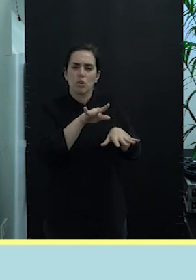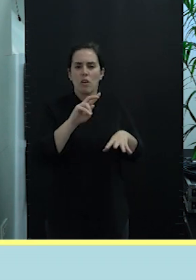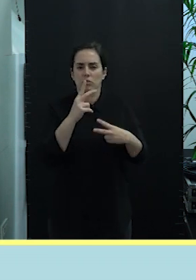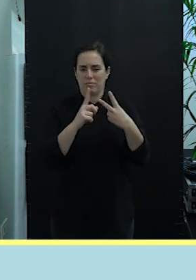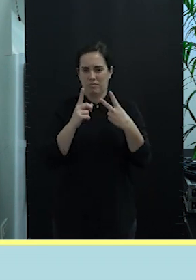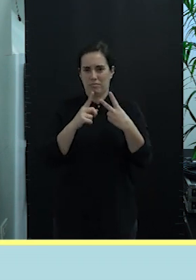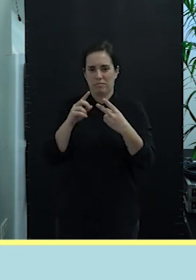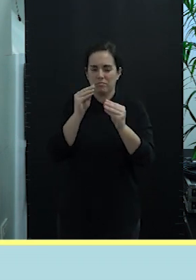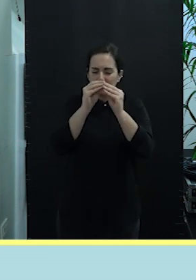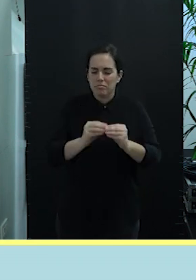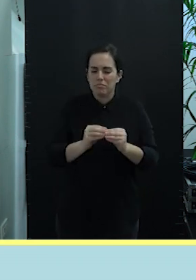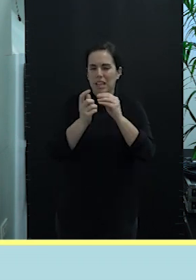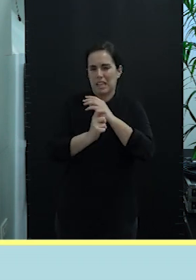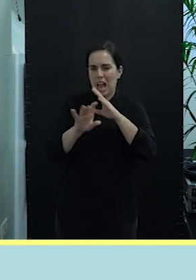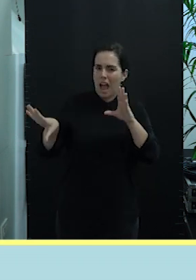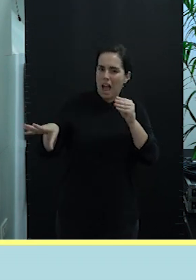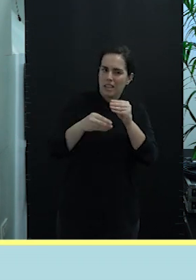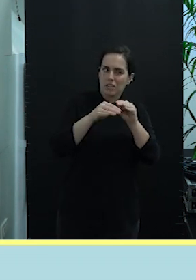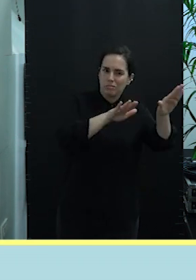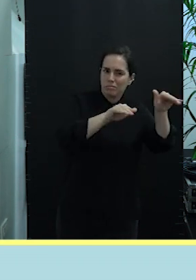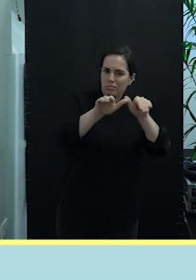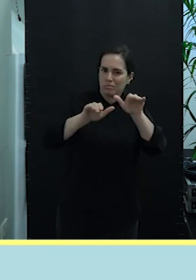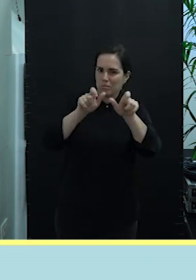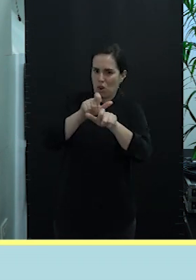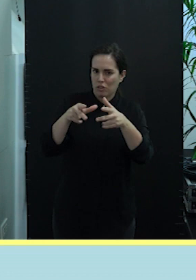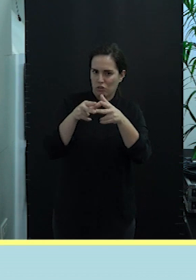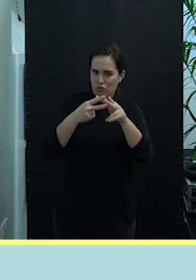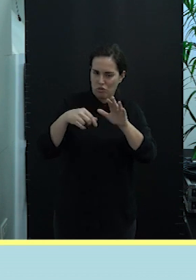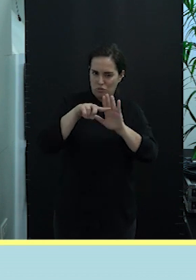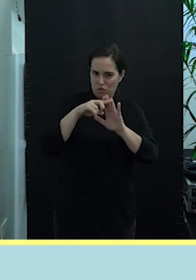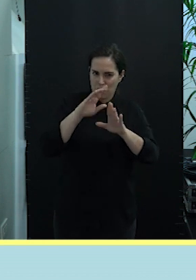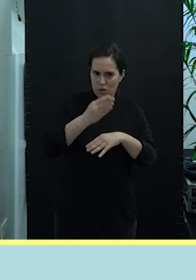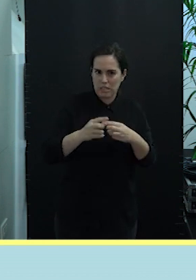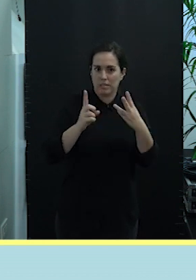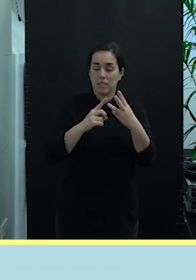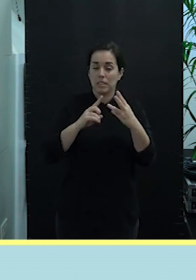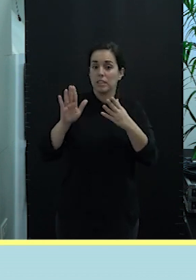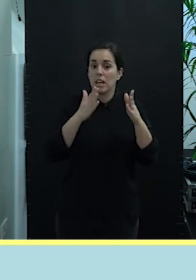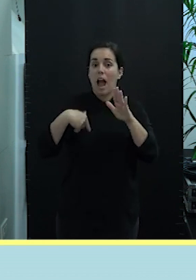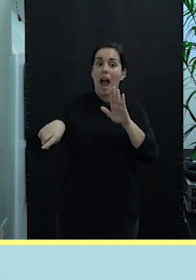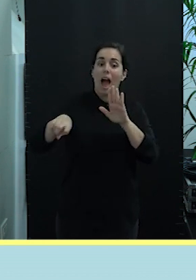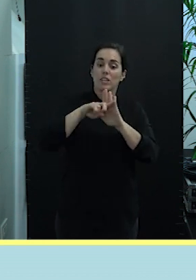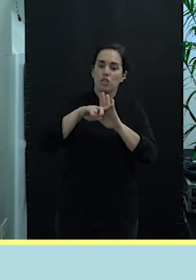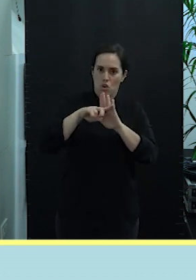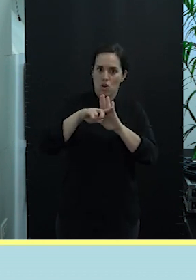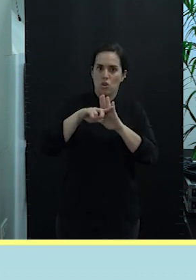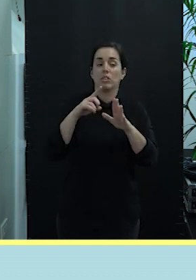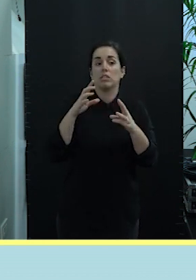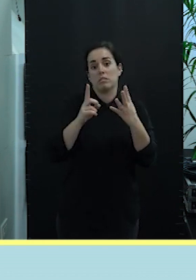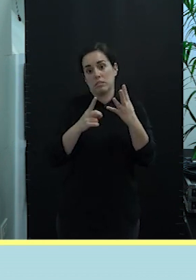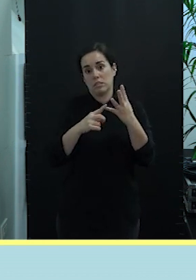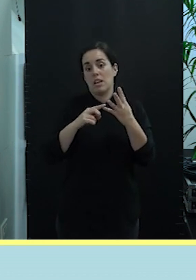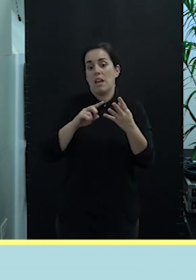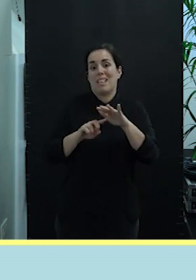elaboración de la estrategia de adhesión y captación de los socios del club. Una fase tres, un proceso de adhesión. Y una fase cuatro, desarrollo de